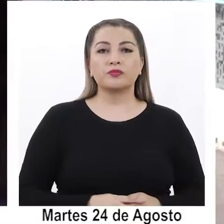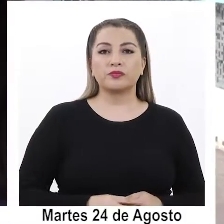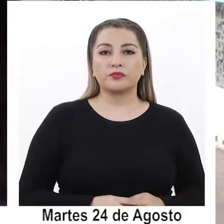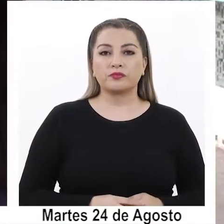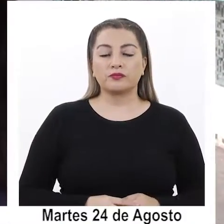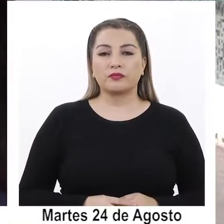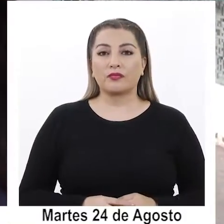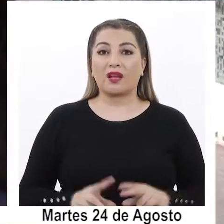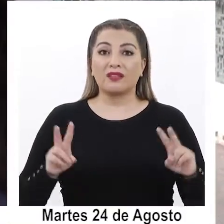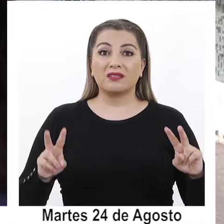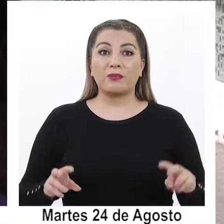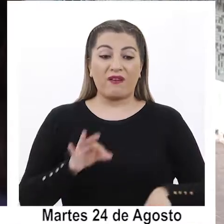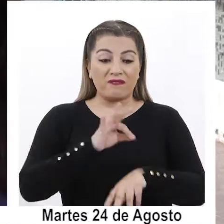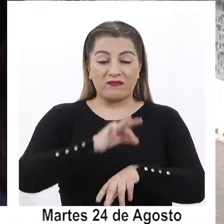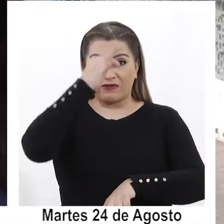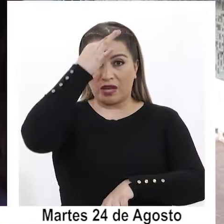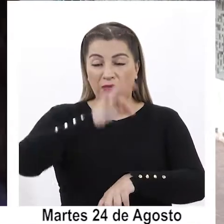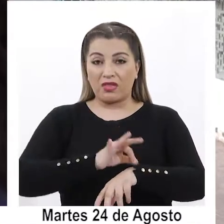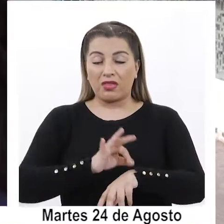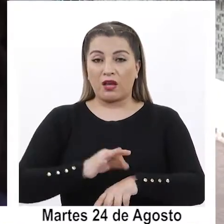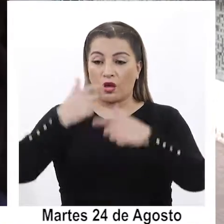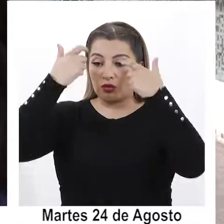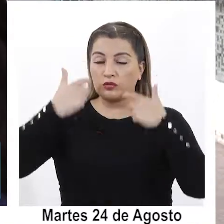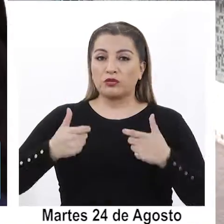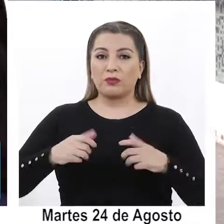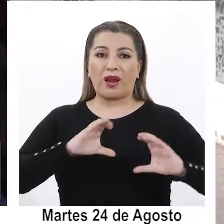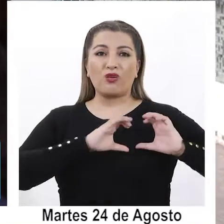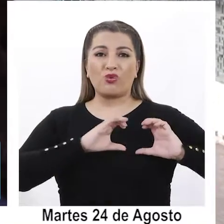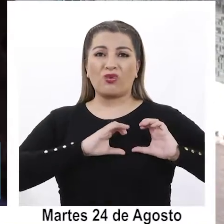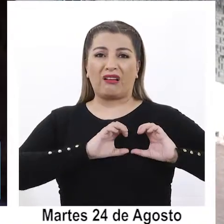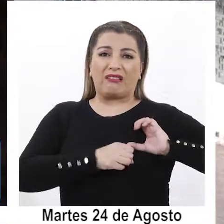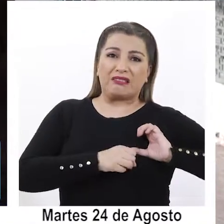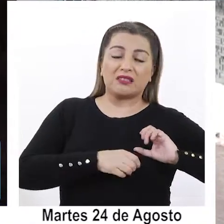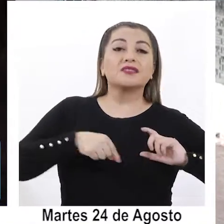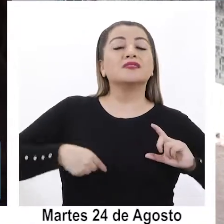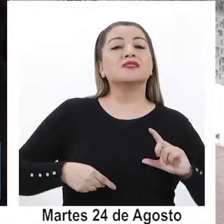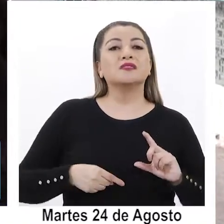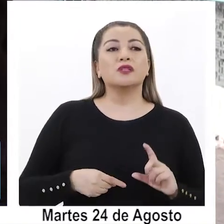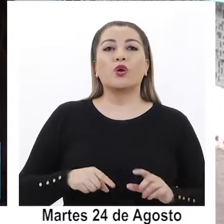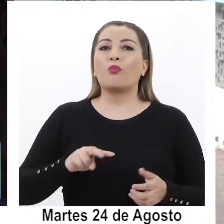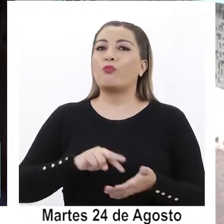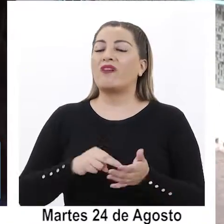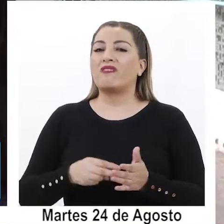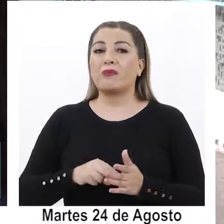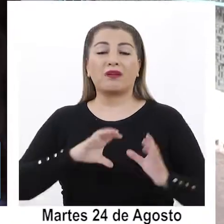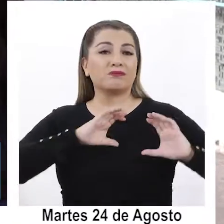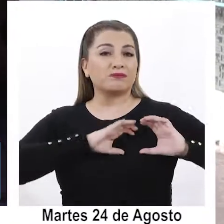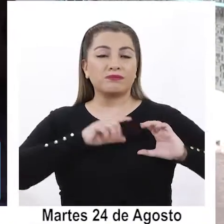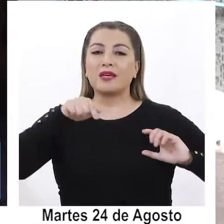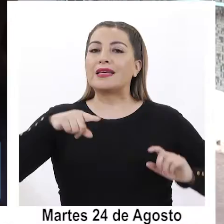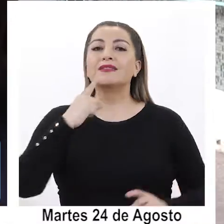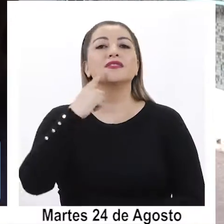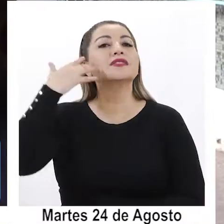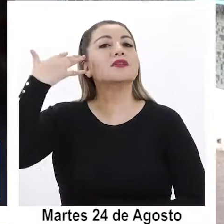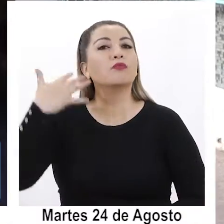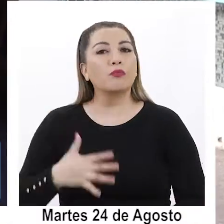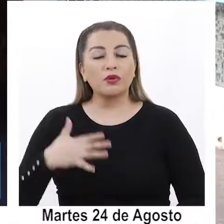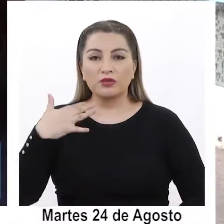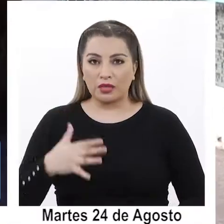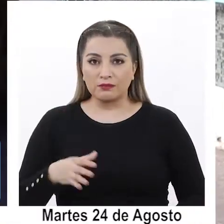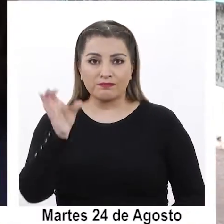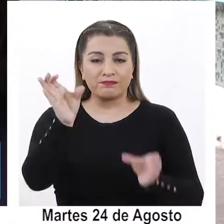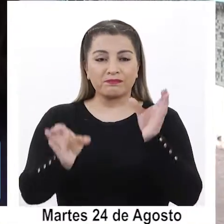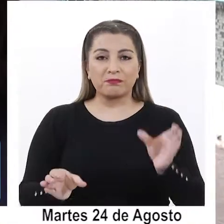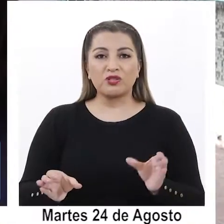para el control de estas enfermedades y prevenir un infarto al corazón o prevenir un accidente vascular, es importantísimo